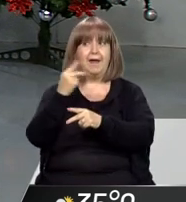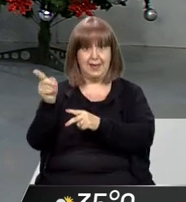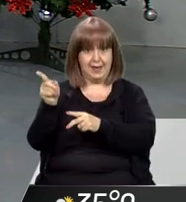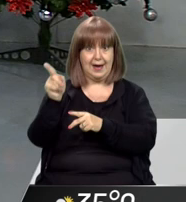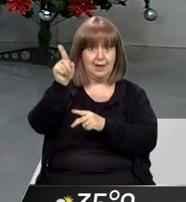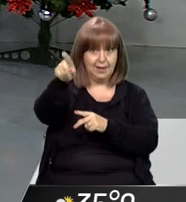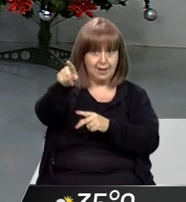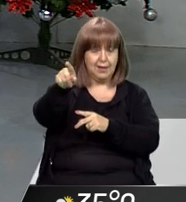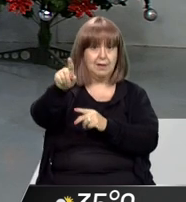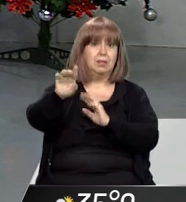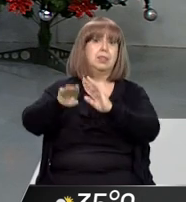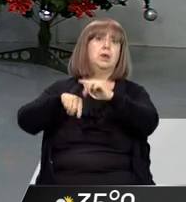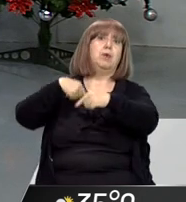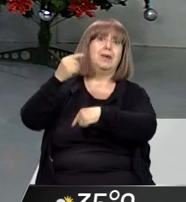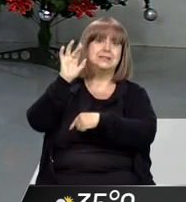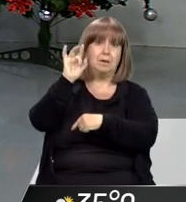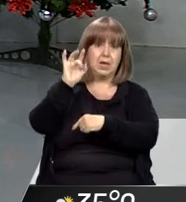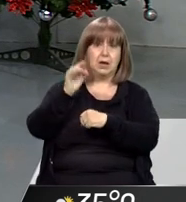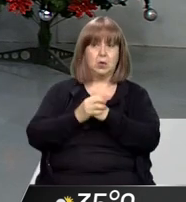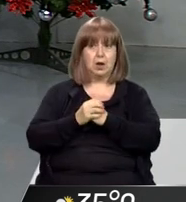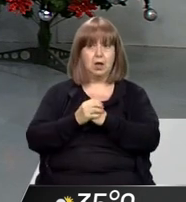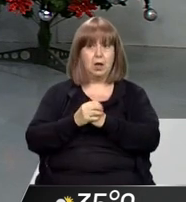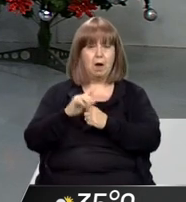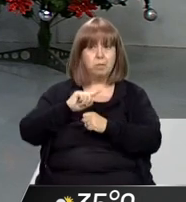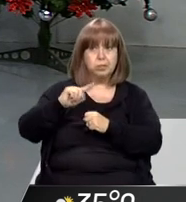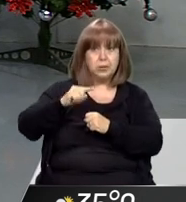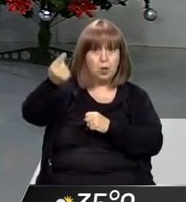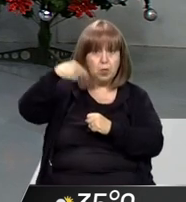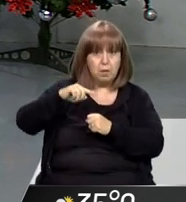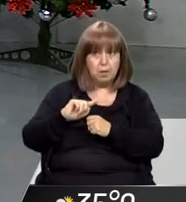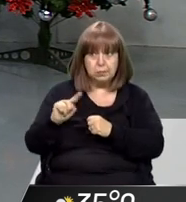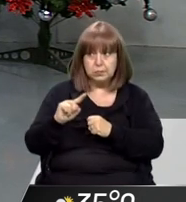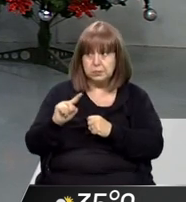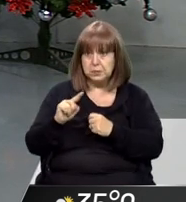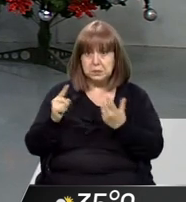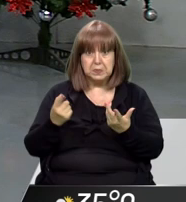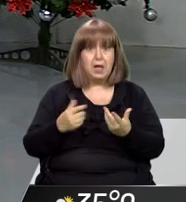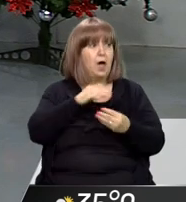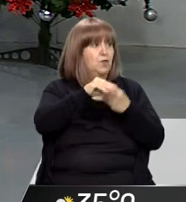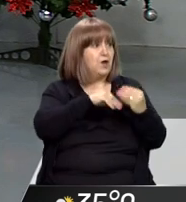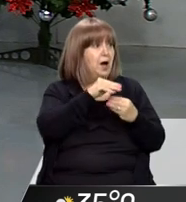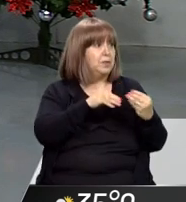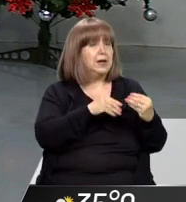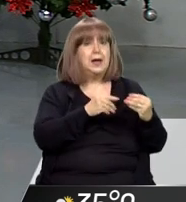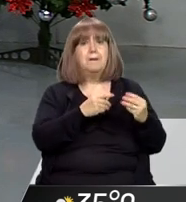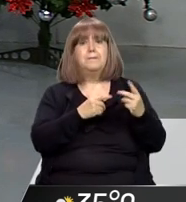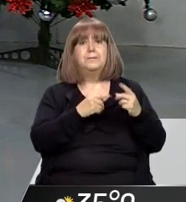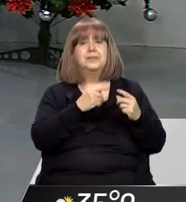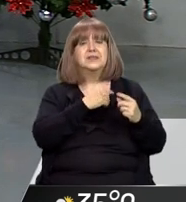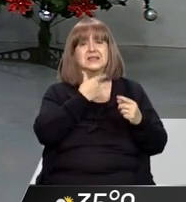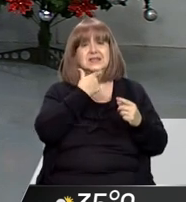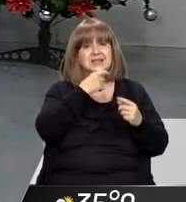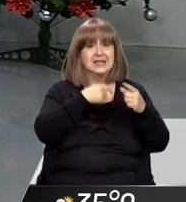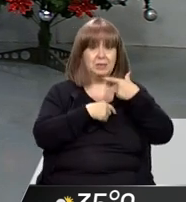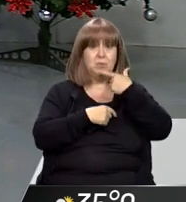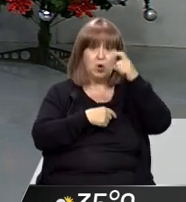Ya ahí nos vamos al día miércoles, los familiares comienzan a buscar a Sergio Lobos porque no sabían absolutamente nada de